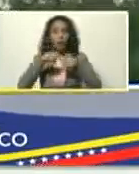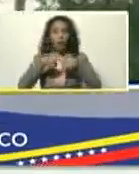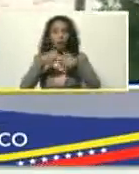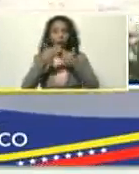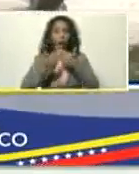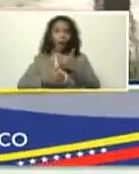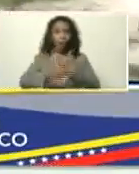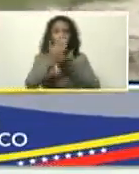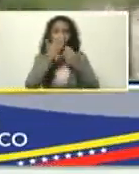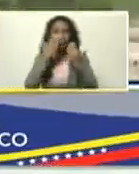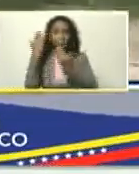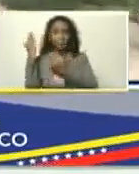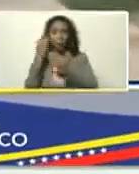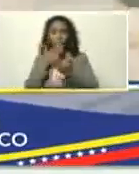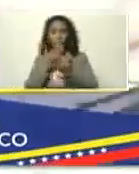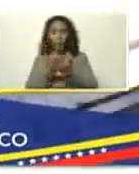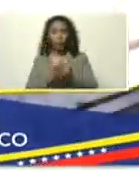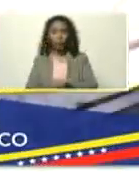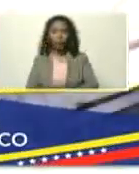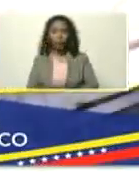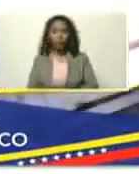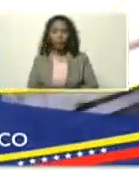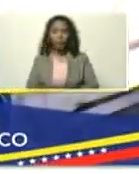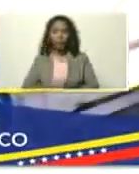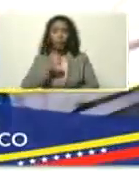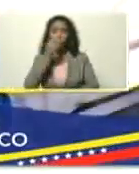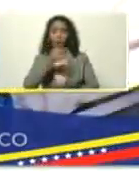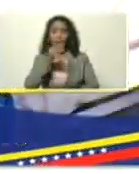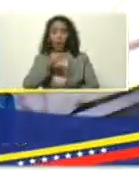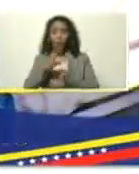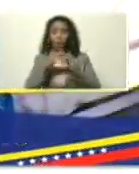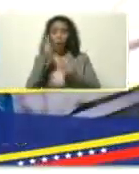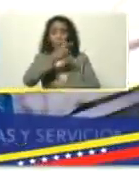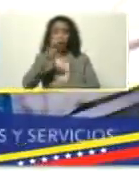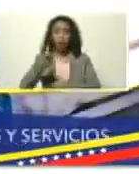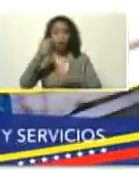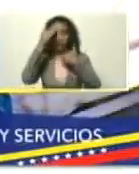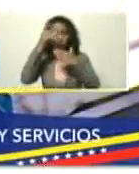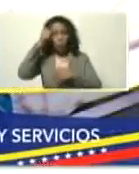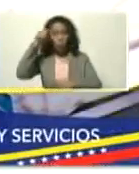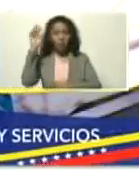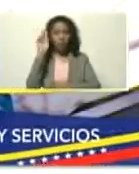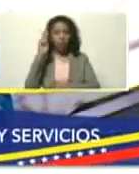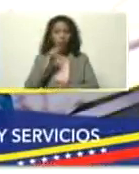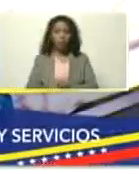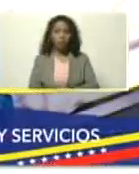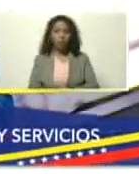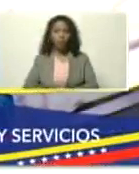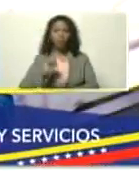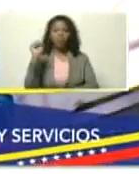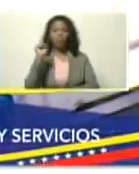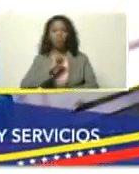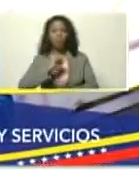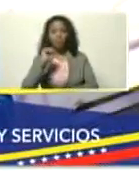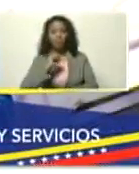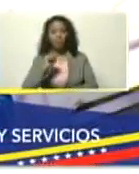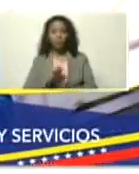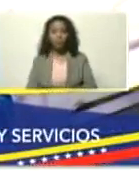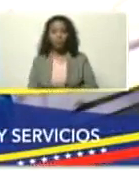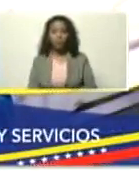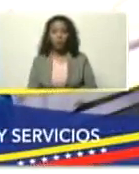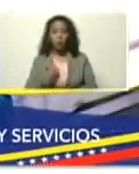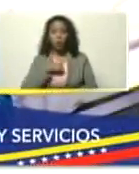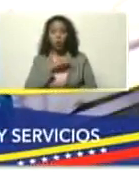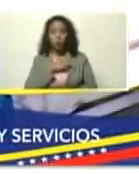adelante, por favor. Sí, mi comandante, bueno, buenas tardes, para todos los presentes, saludos al pueblo de Venezuela, efectivamente, estamos